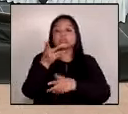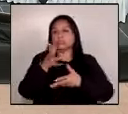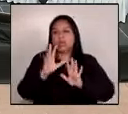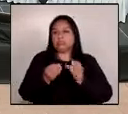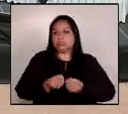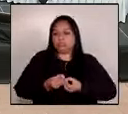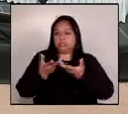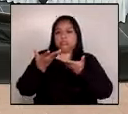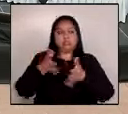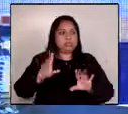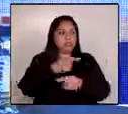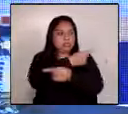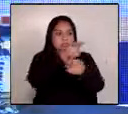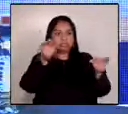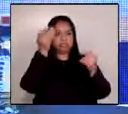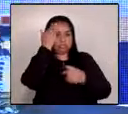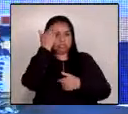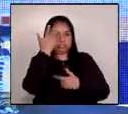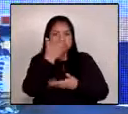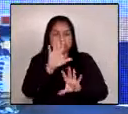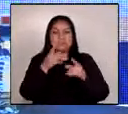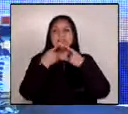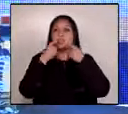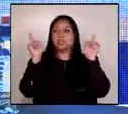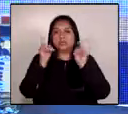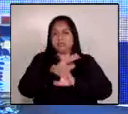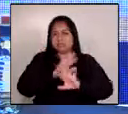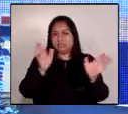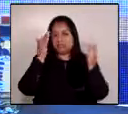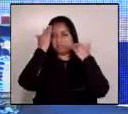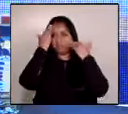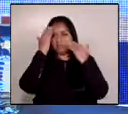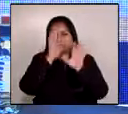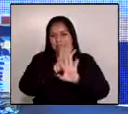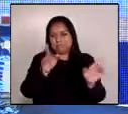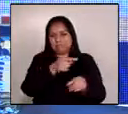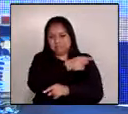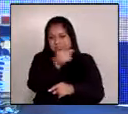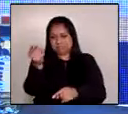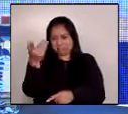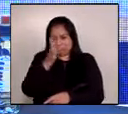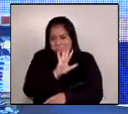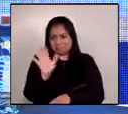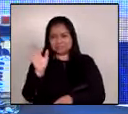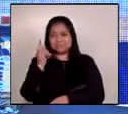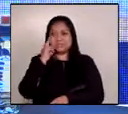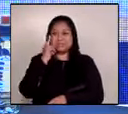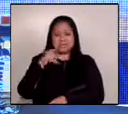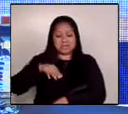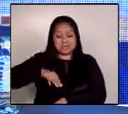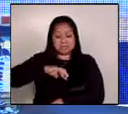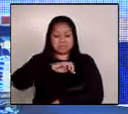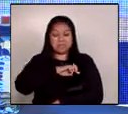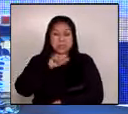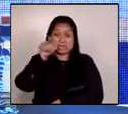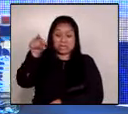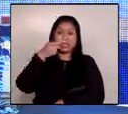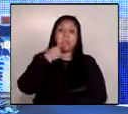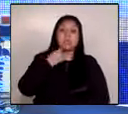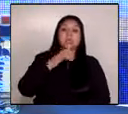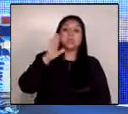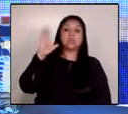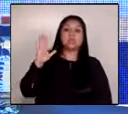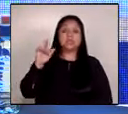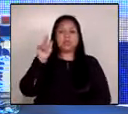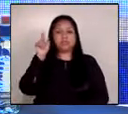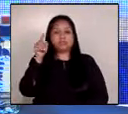es de público conocimiento que se están haciendo las gestiones para que el ente encargado de la investigación penal cumpla con su deber que es